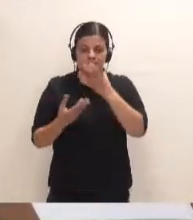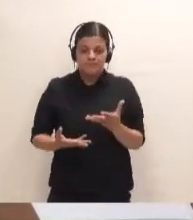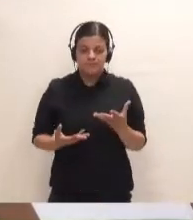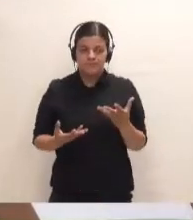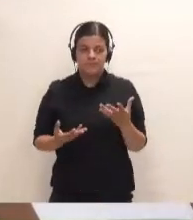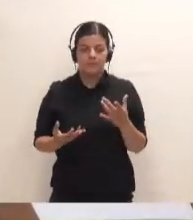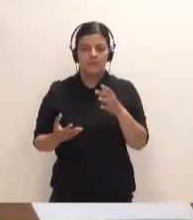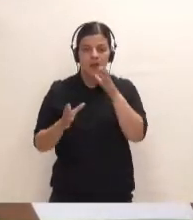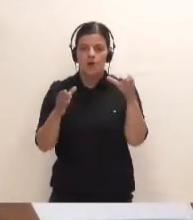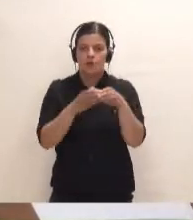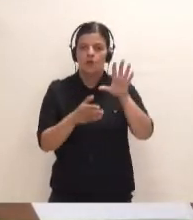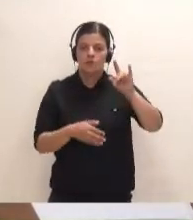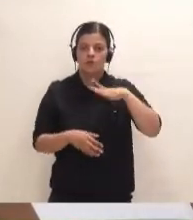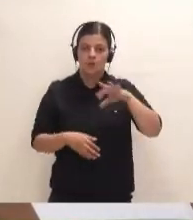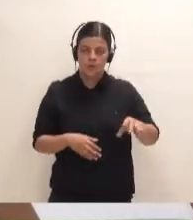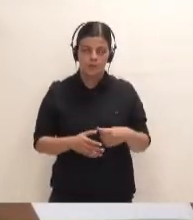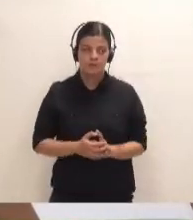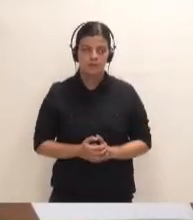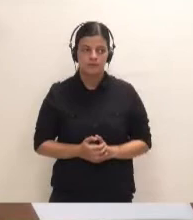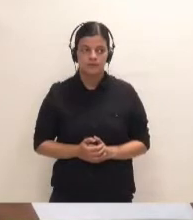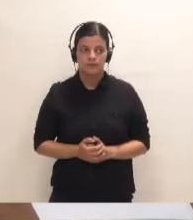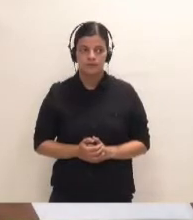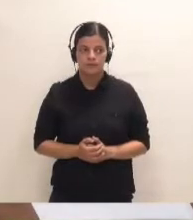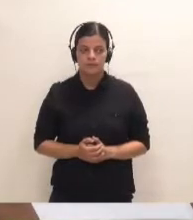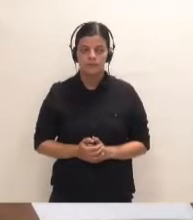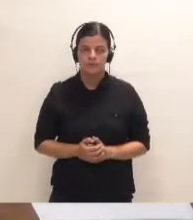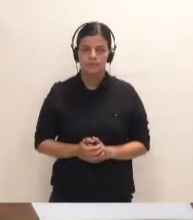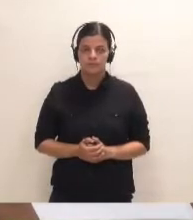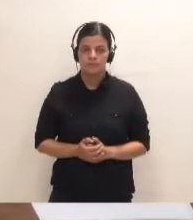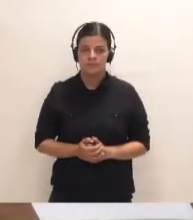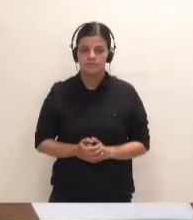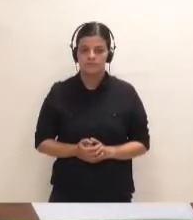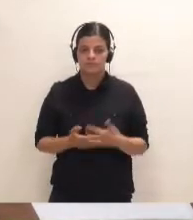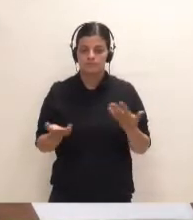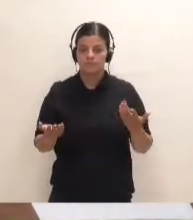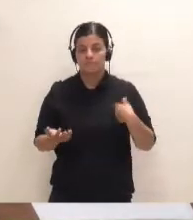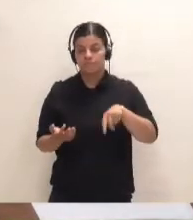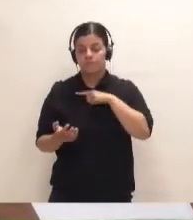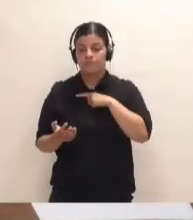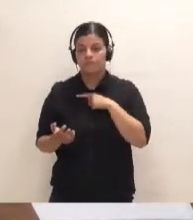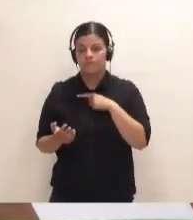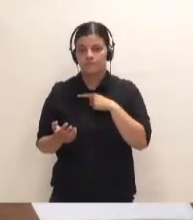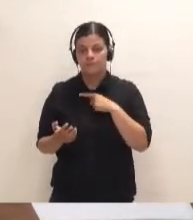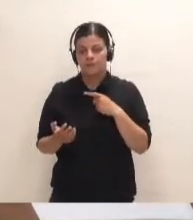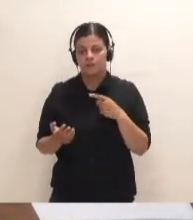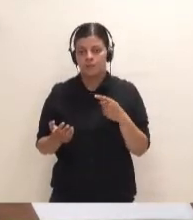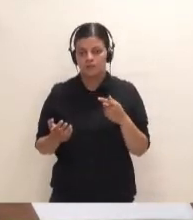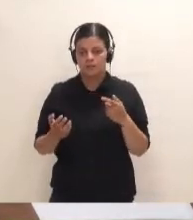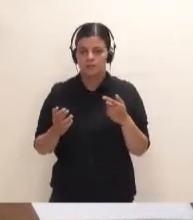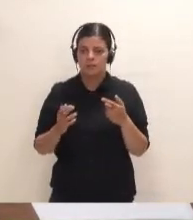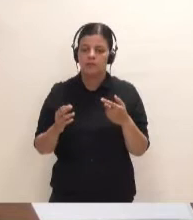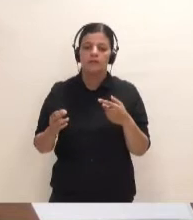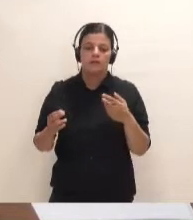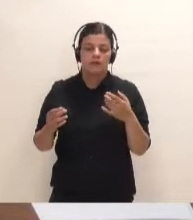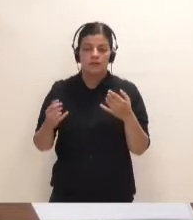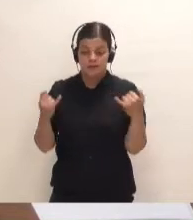el grupo Sí Podemos, que hemos estado tratando de manera… Yo tengo que decir que hay muchos problemas